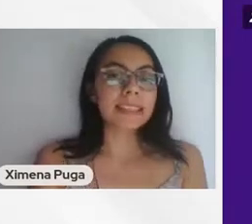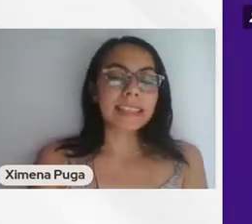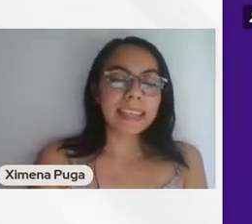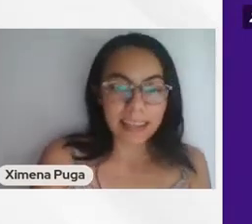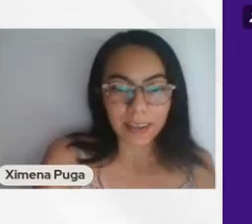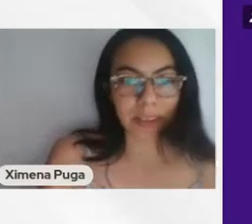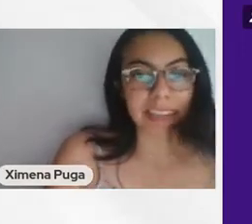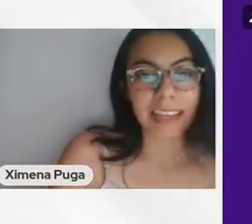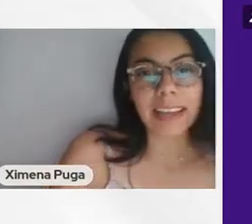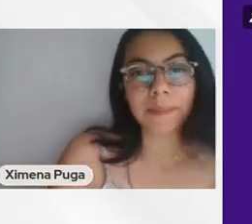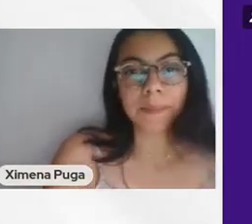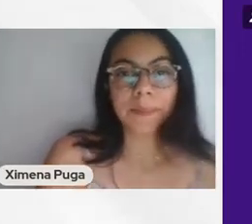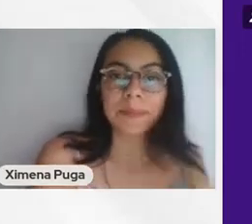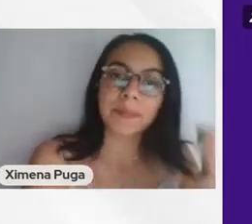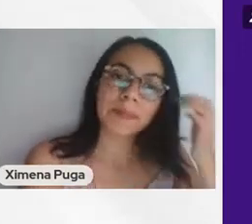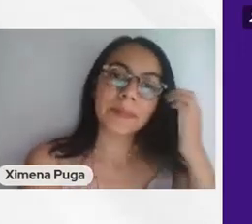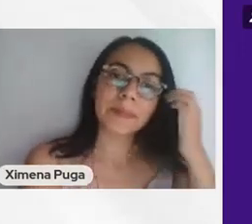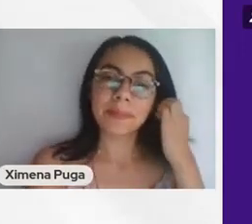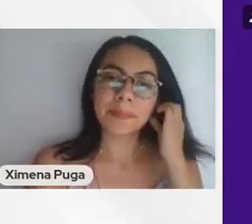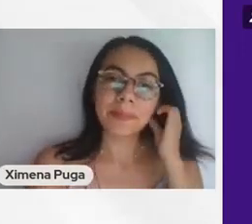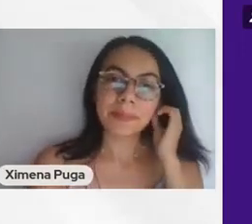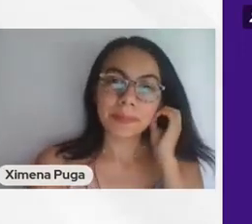¿Alguien más que se quiera conectar?